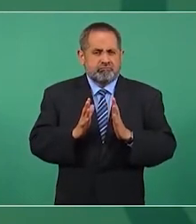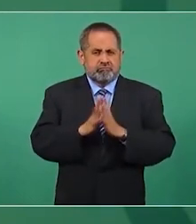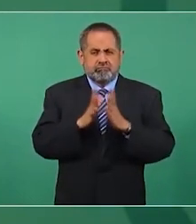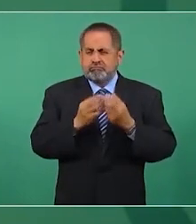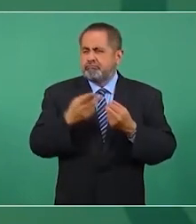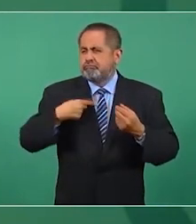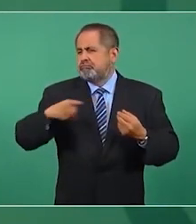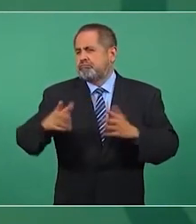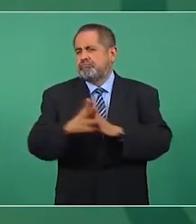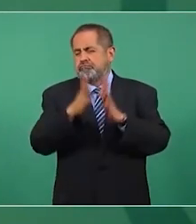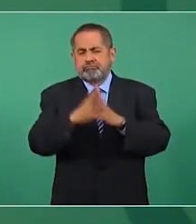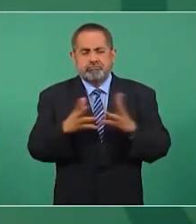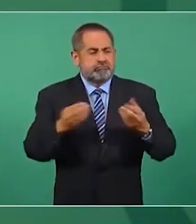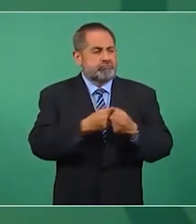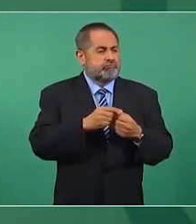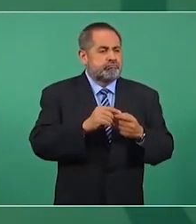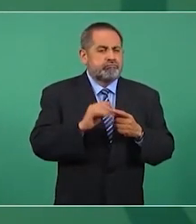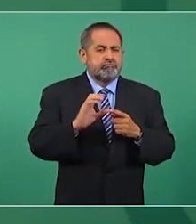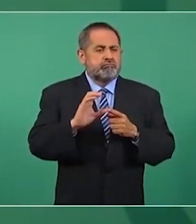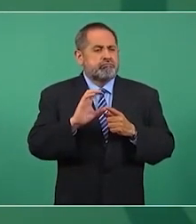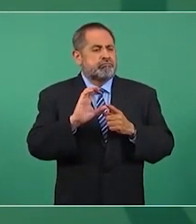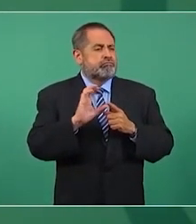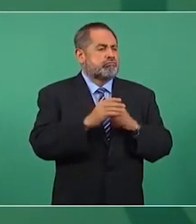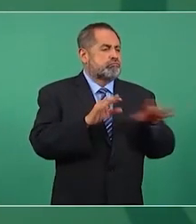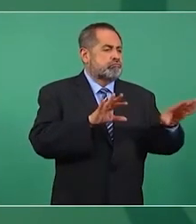ciudadana un comité ético